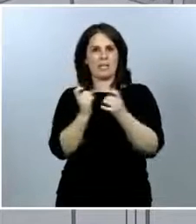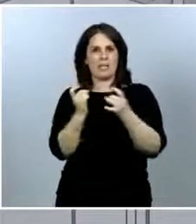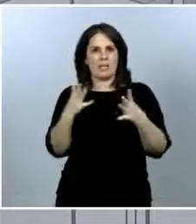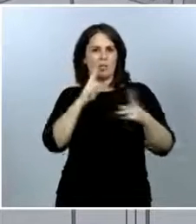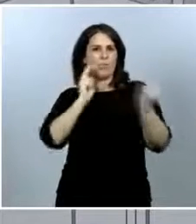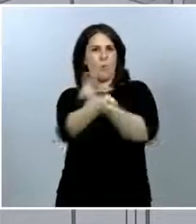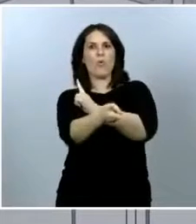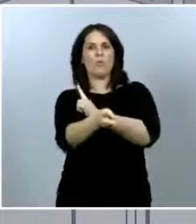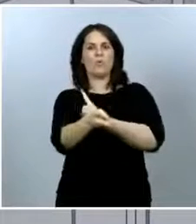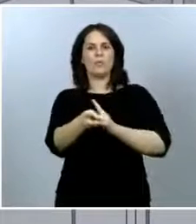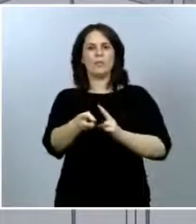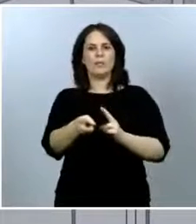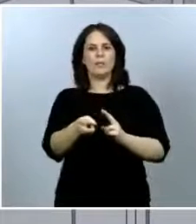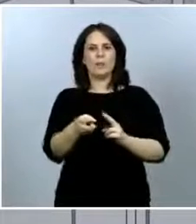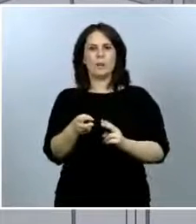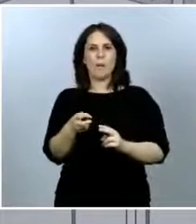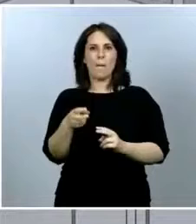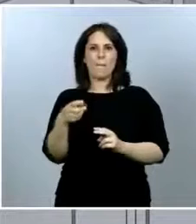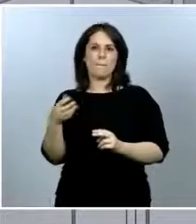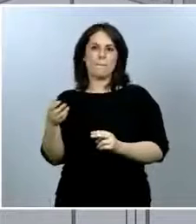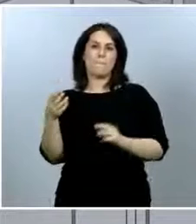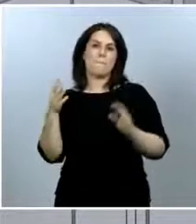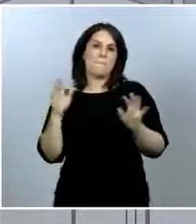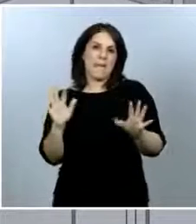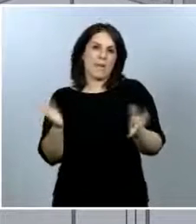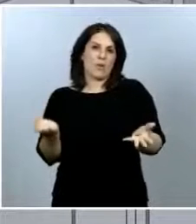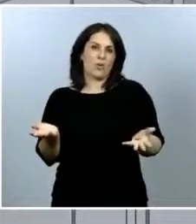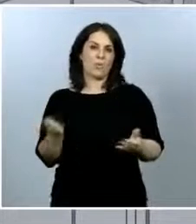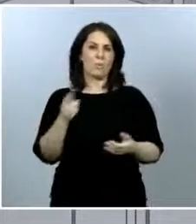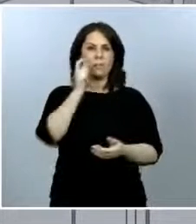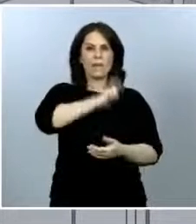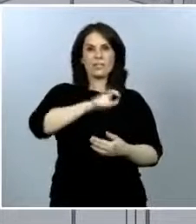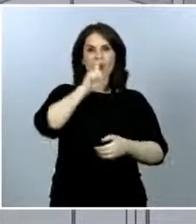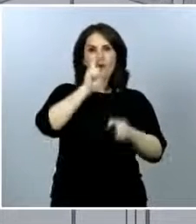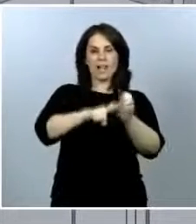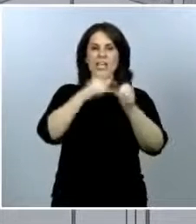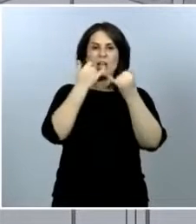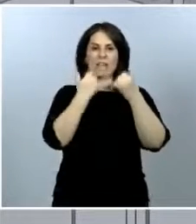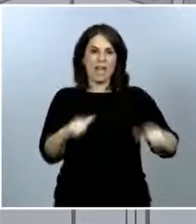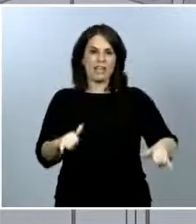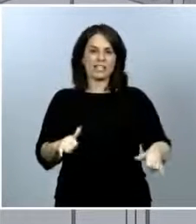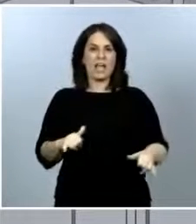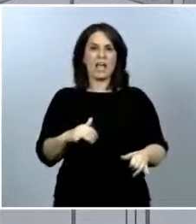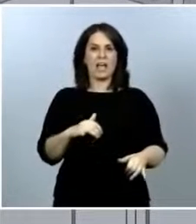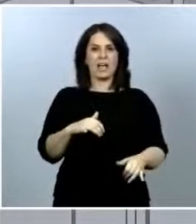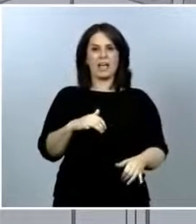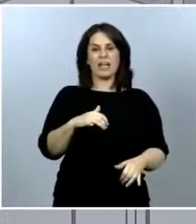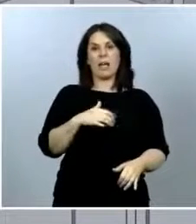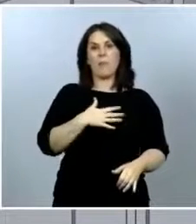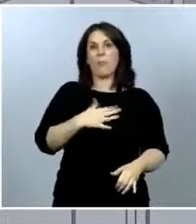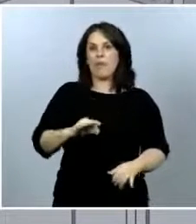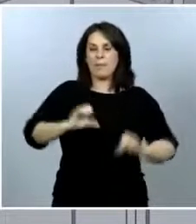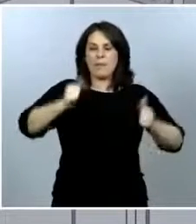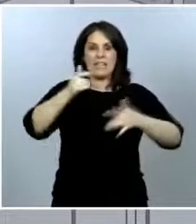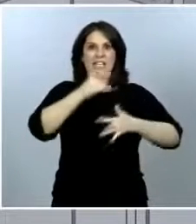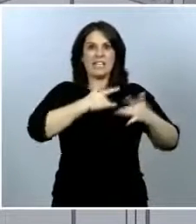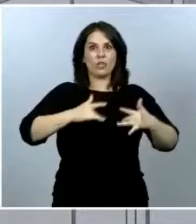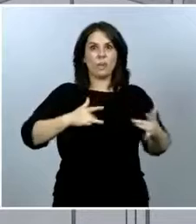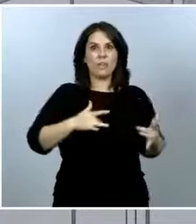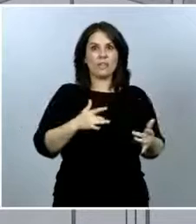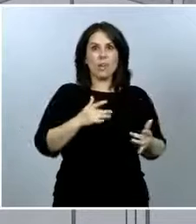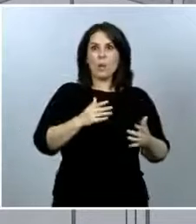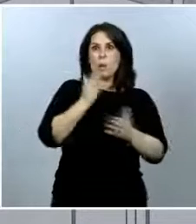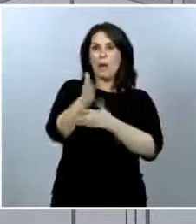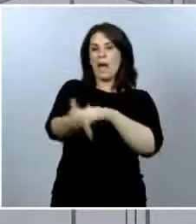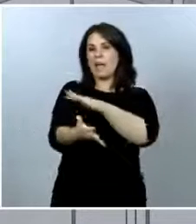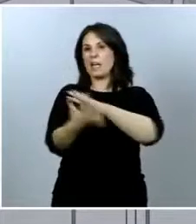participan en estos eventos y que puedan iniciar síntomas realmente vayan a acudir rápidamente a los centros sanitarios cuando